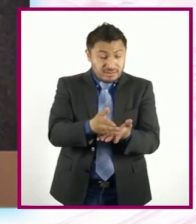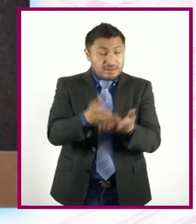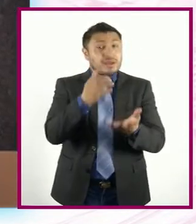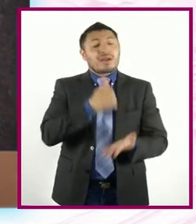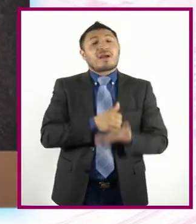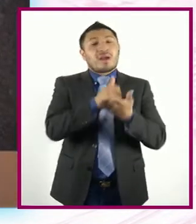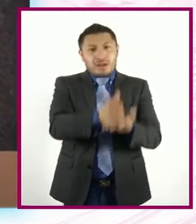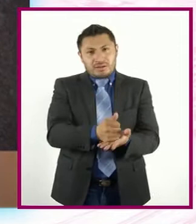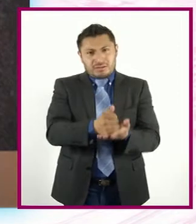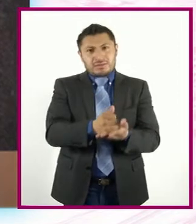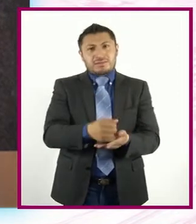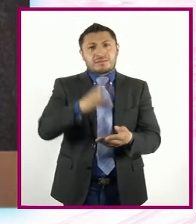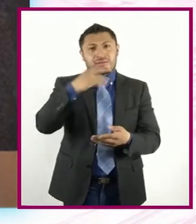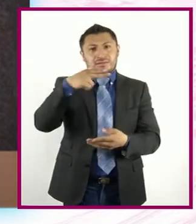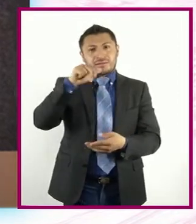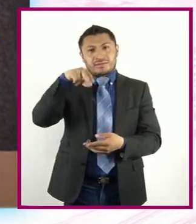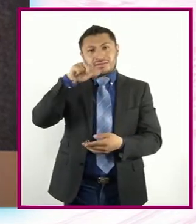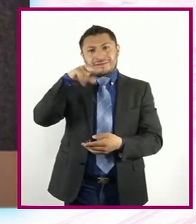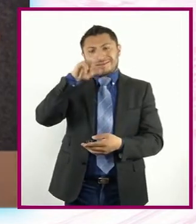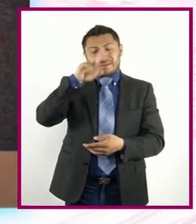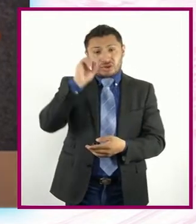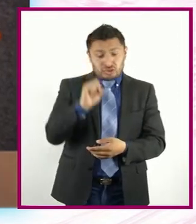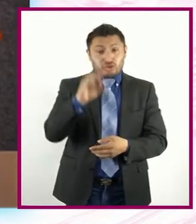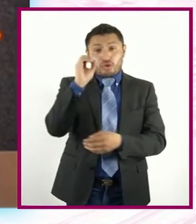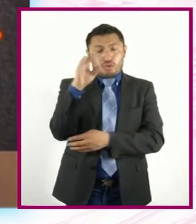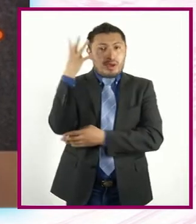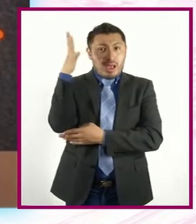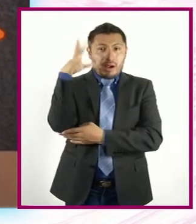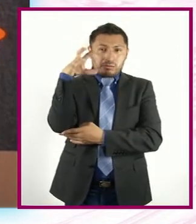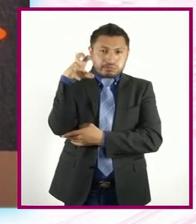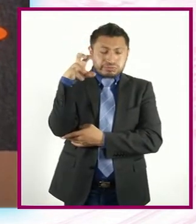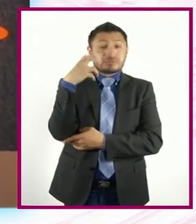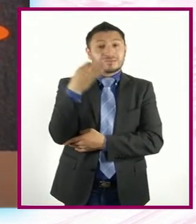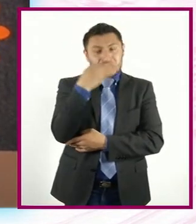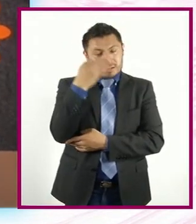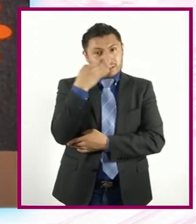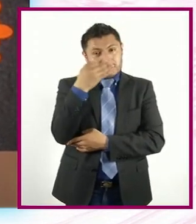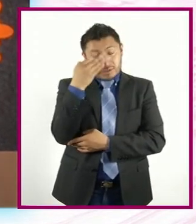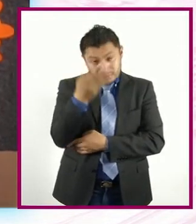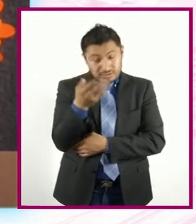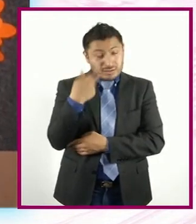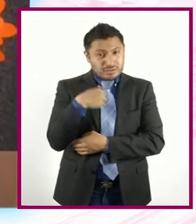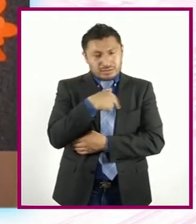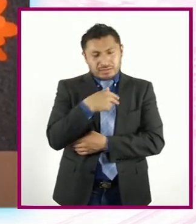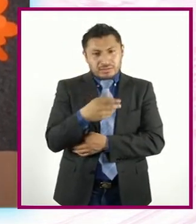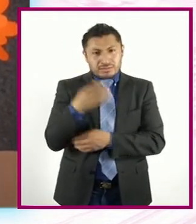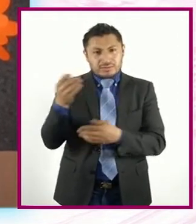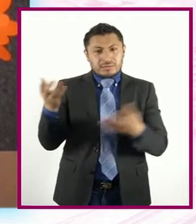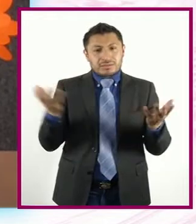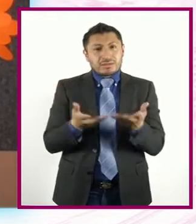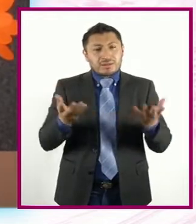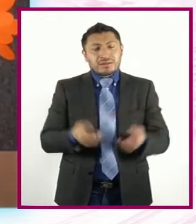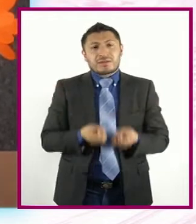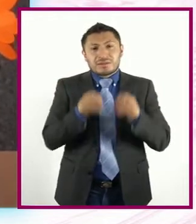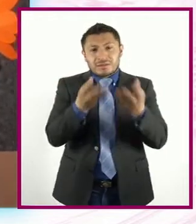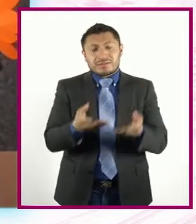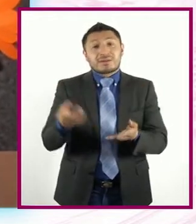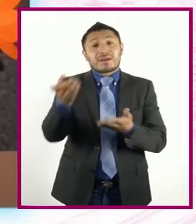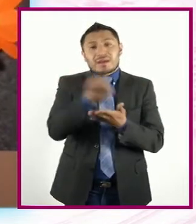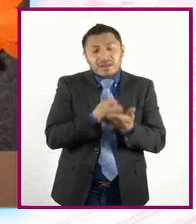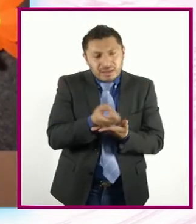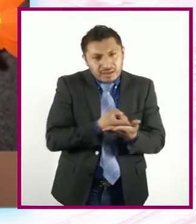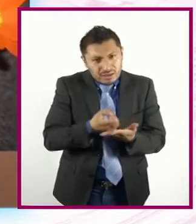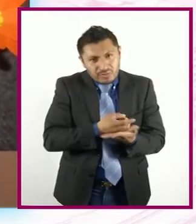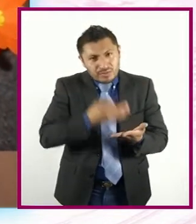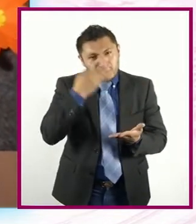os Digamos Chamizos O estos árboles secos Con flores Que todos Ibamos construyendo Es decir Dibujamos las fl